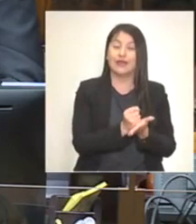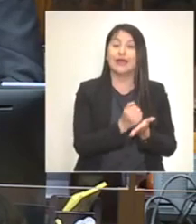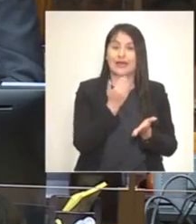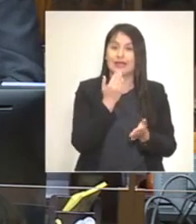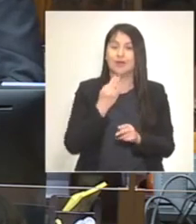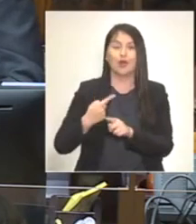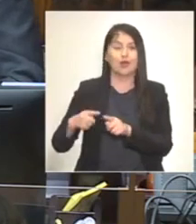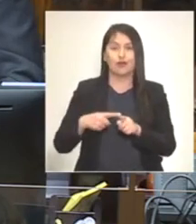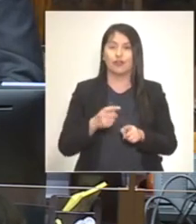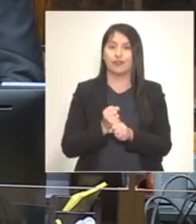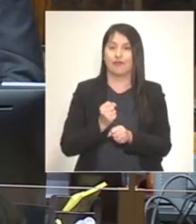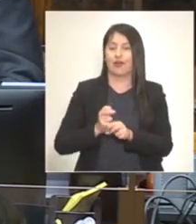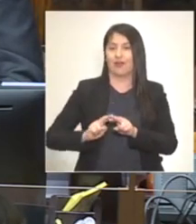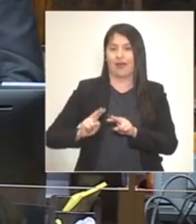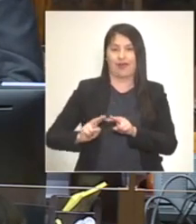permanentemente.